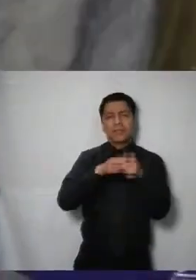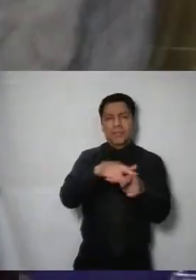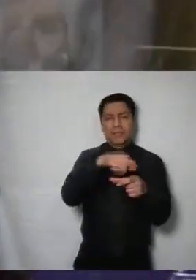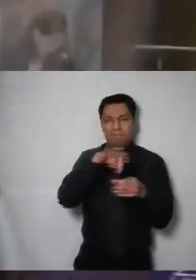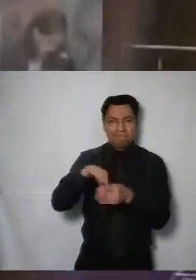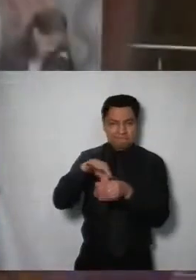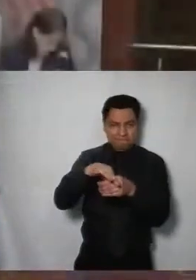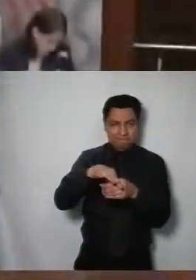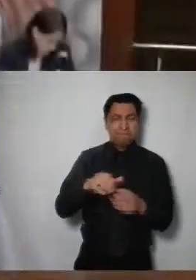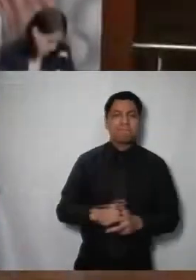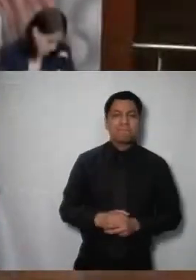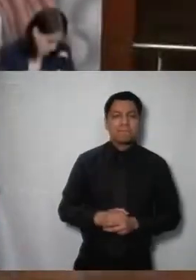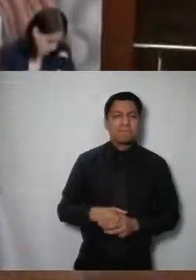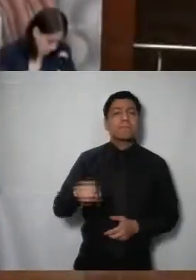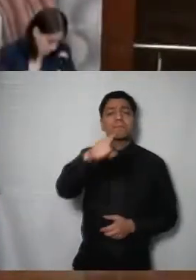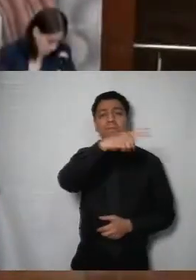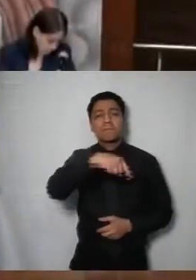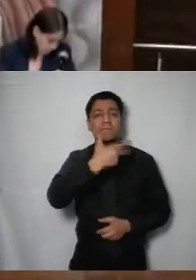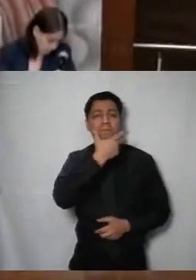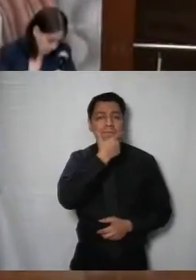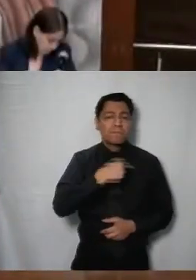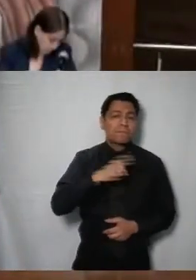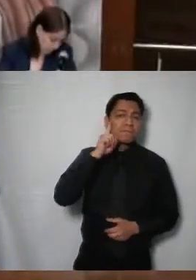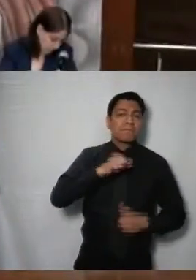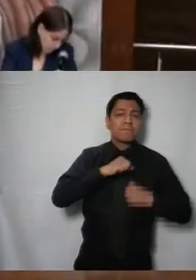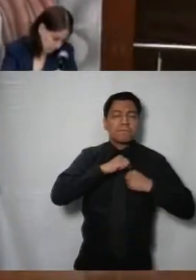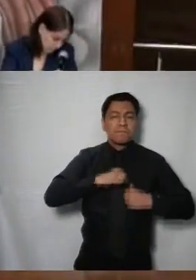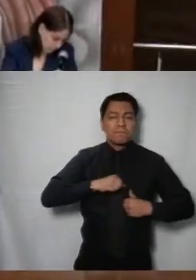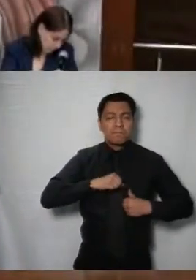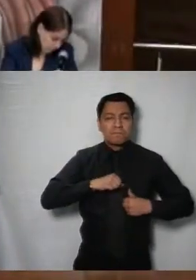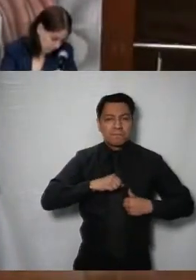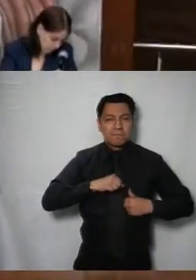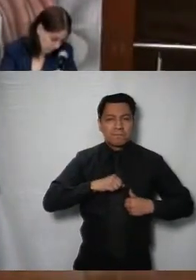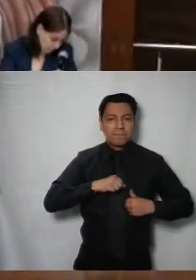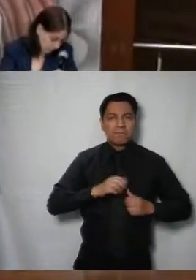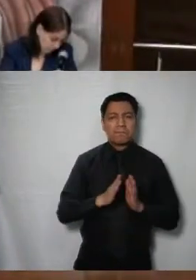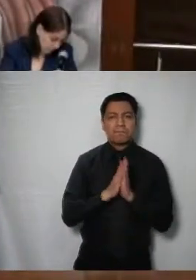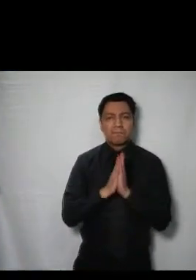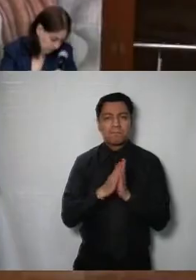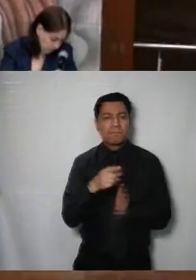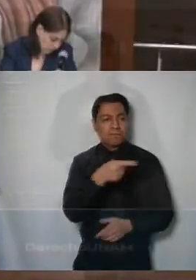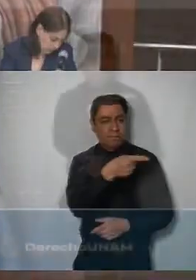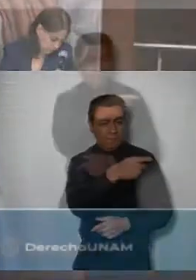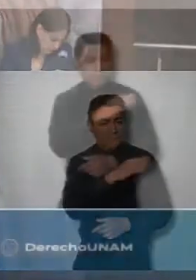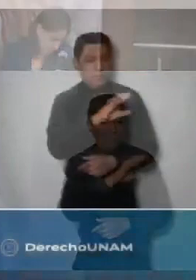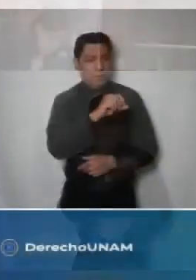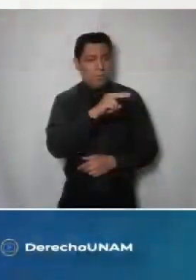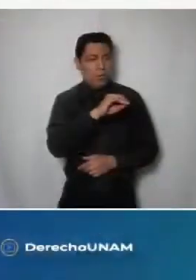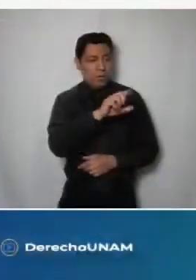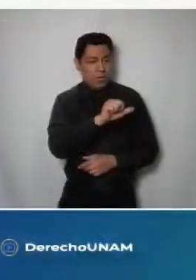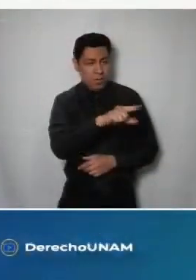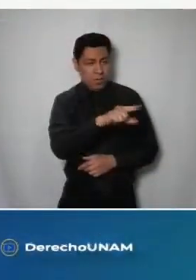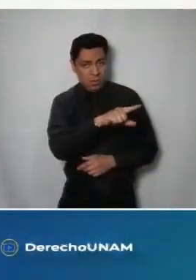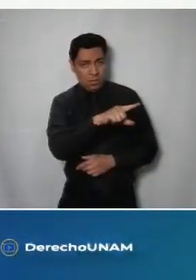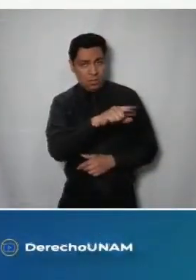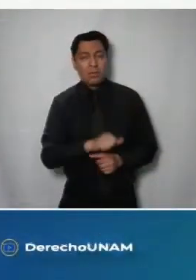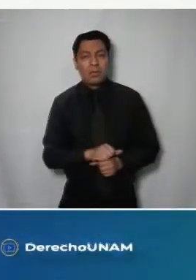correspondiente comisionadas y comisionados les solicito expresar el sentido de su voto comisionado Bonilla a favor